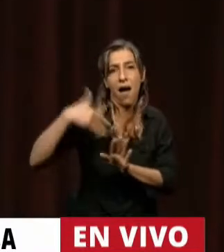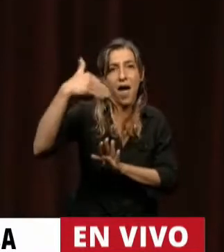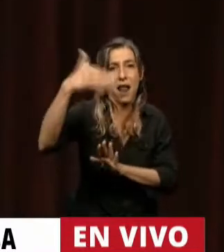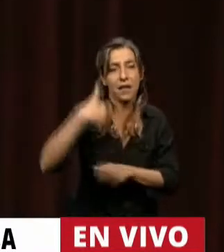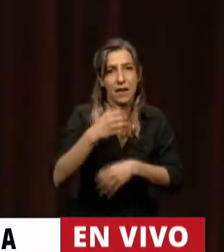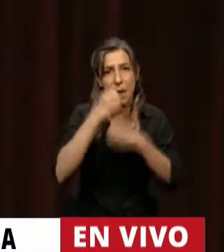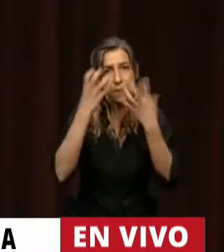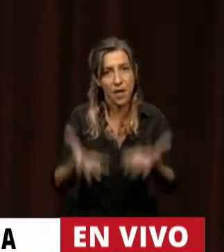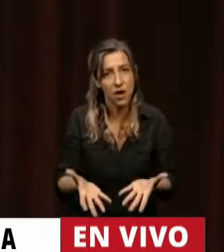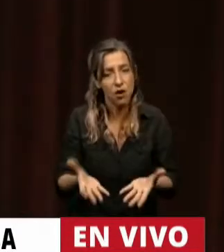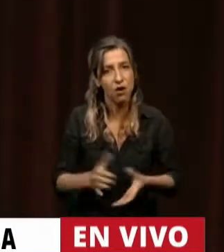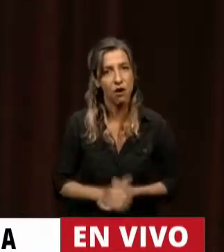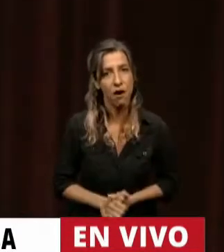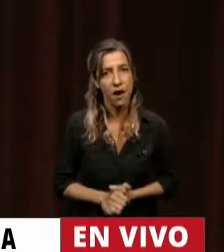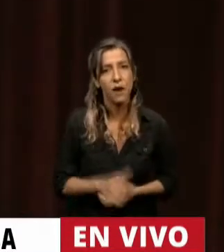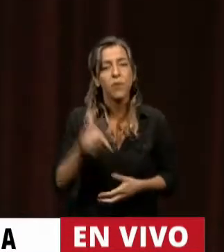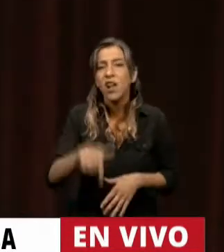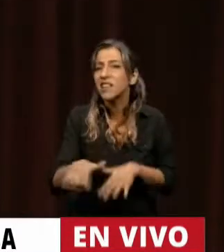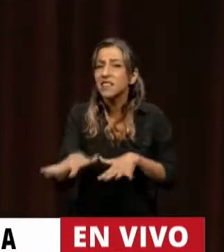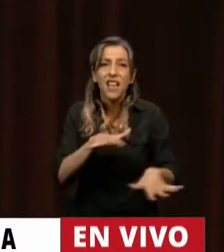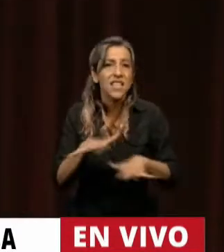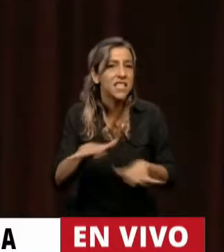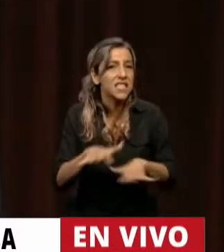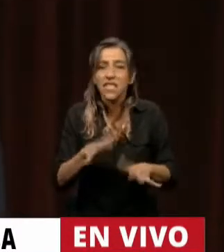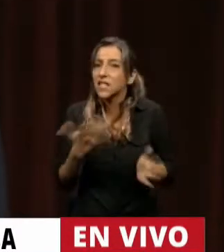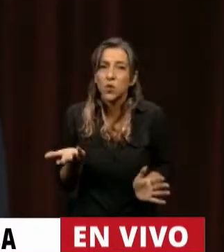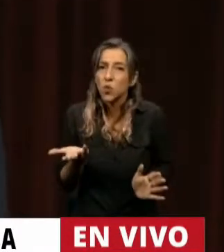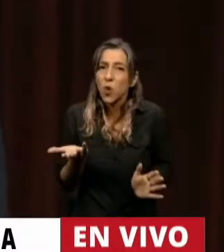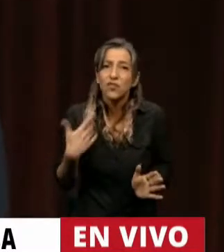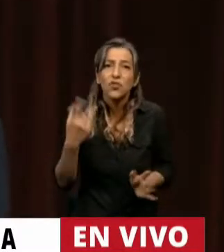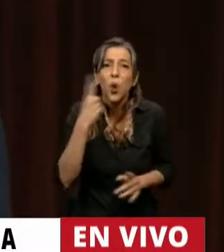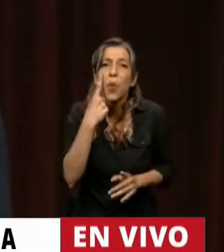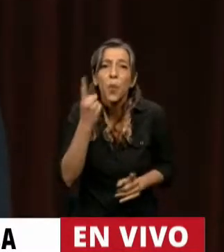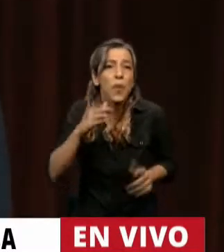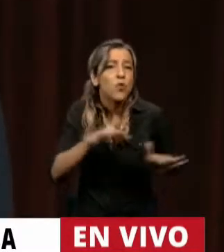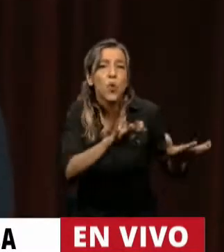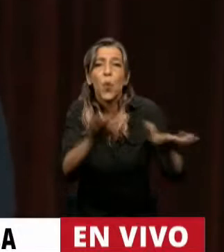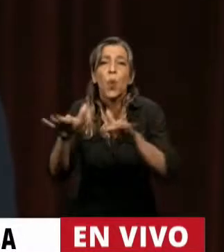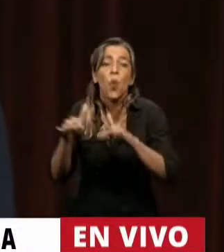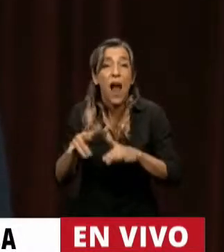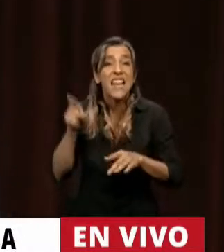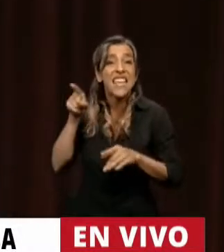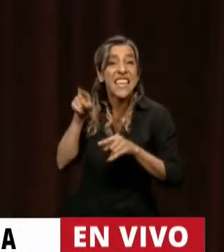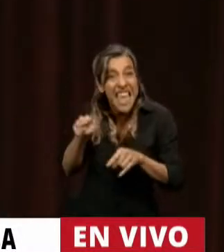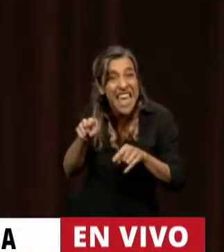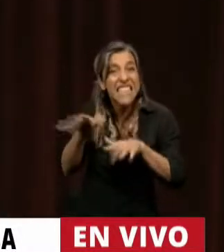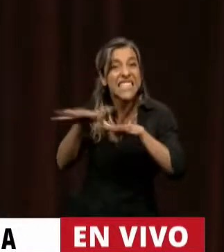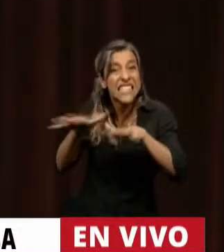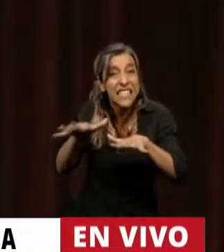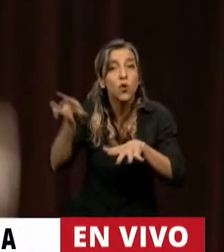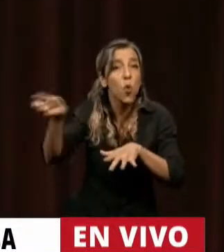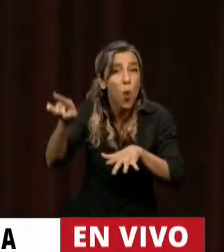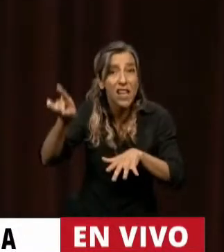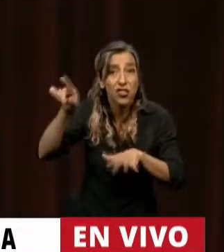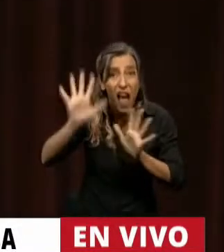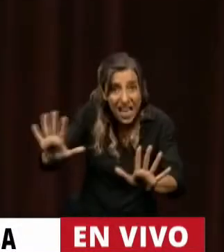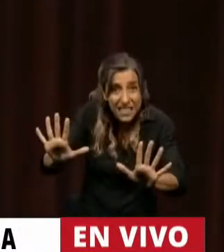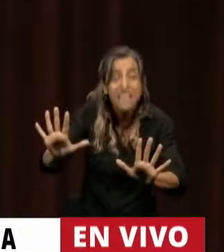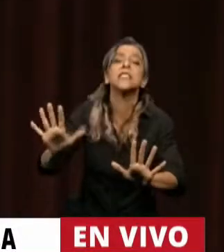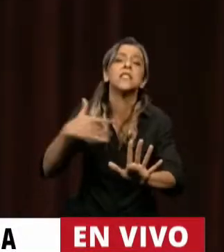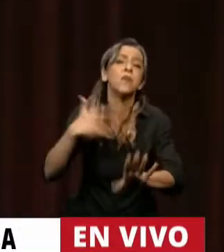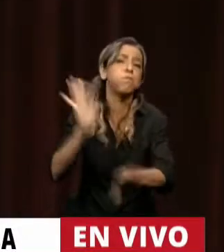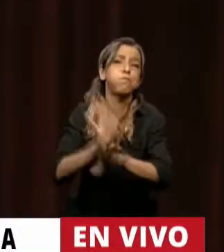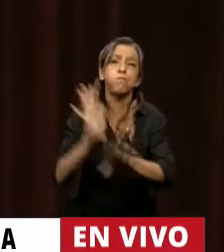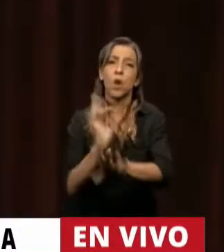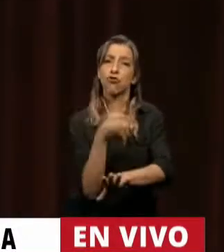de esta situación que nos toca vivir a todos y situaciones como esta lo único que hacen es divorciar a la política